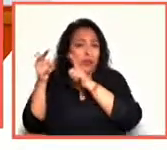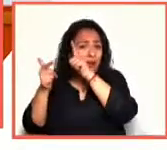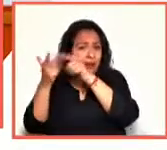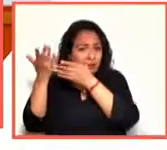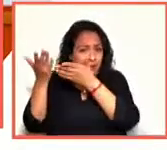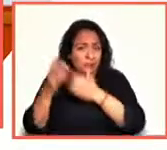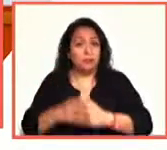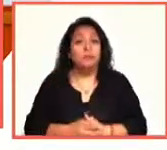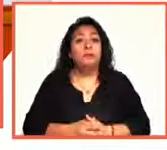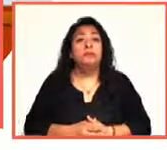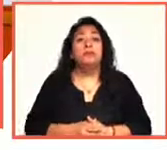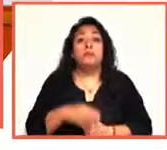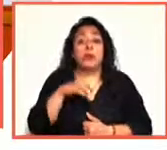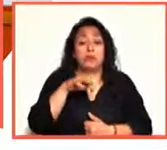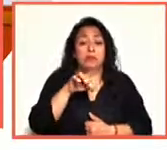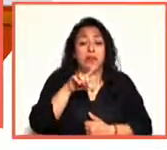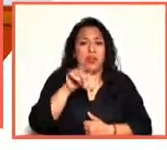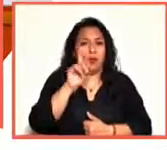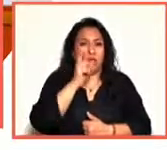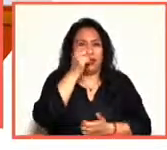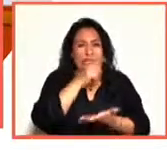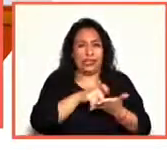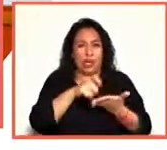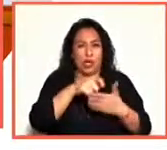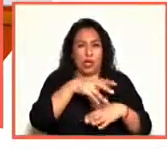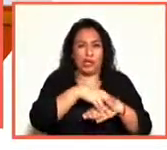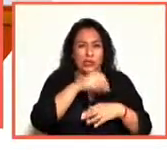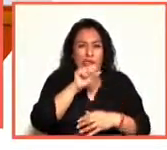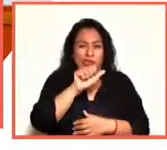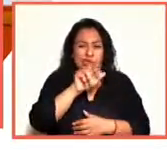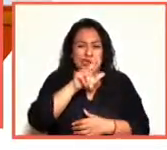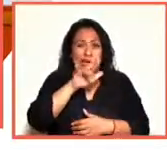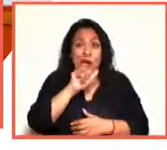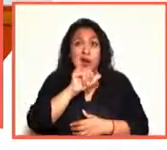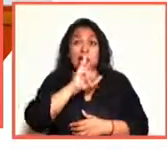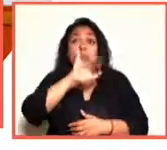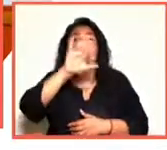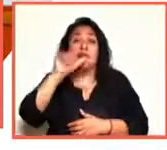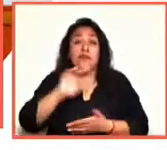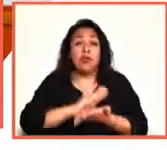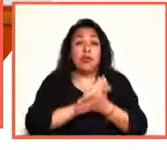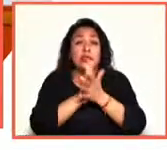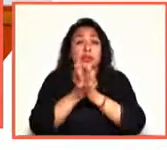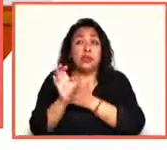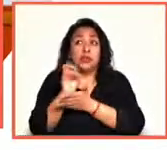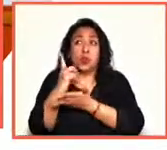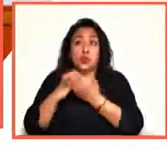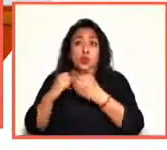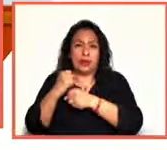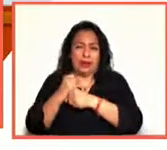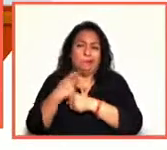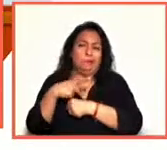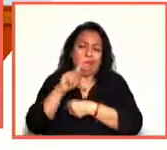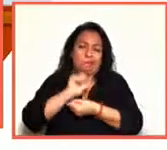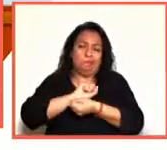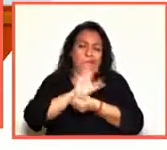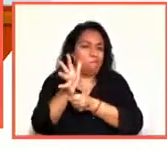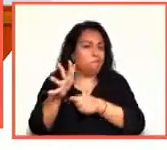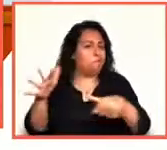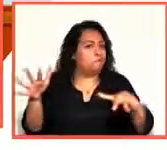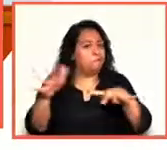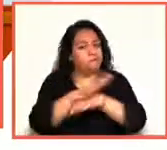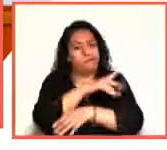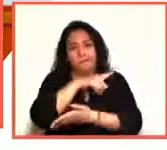La Medea de la escritora sueca Sara Strindberg iba a ser llevada a escena el año pasado, pero la pandemia cambió los planes.